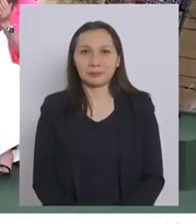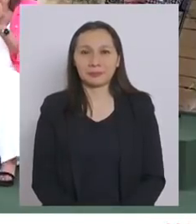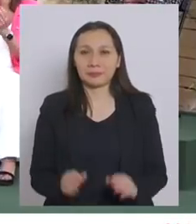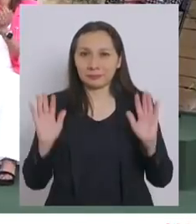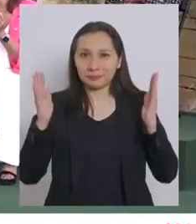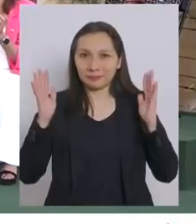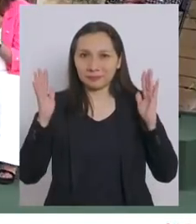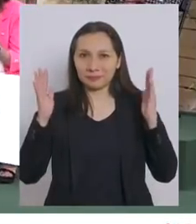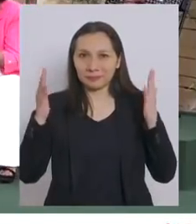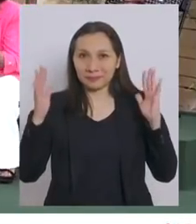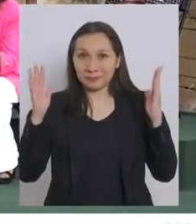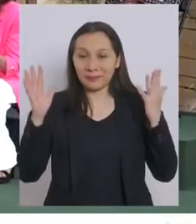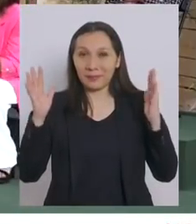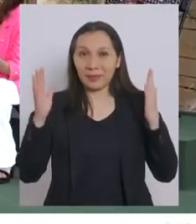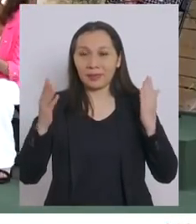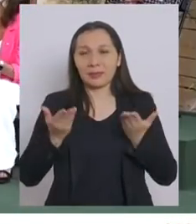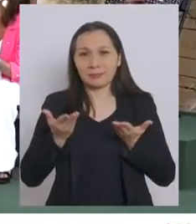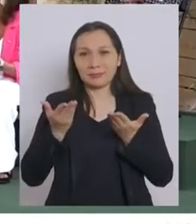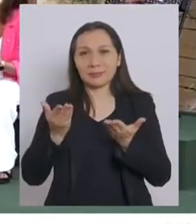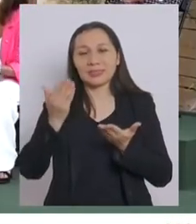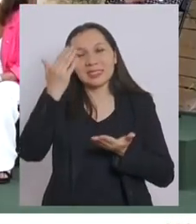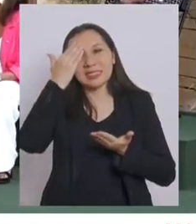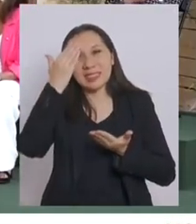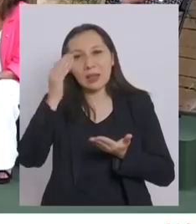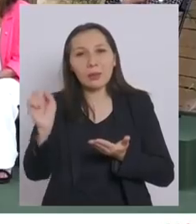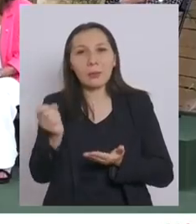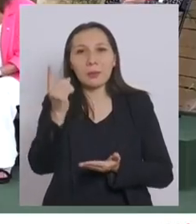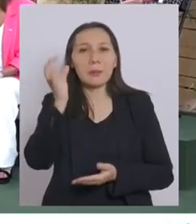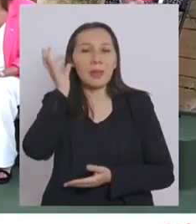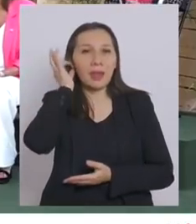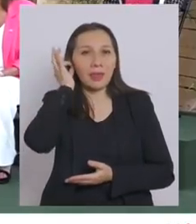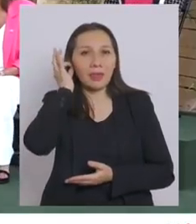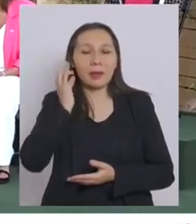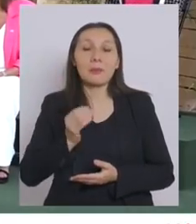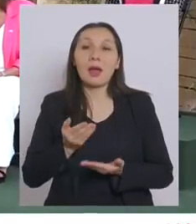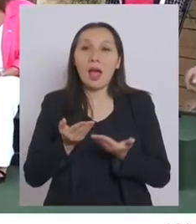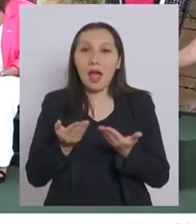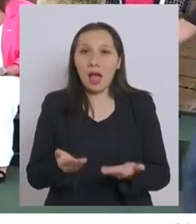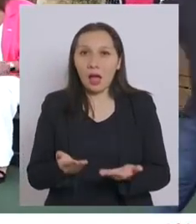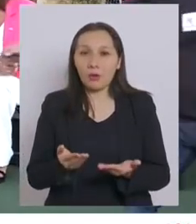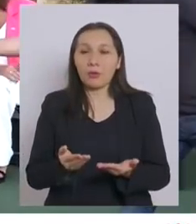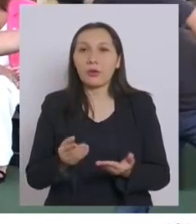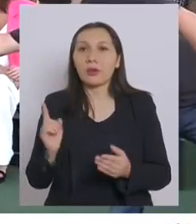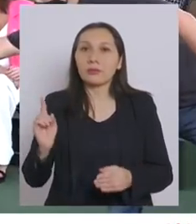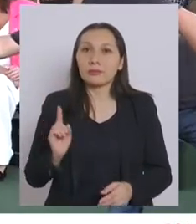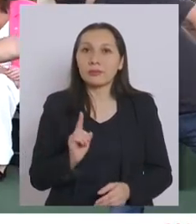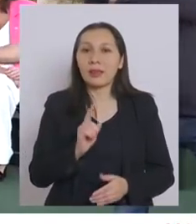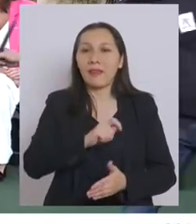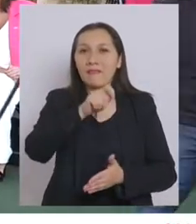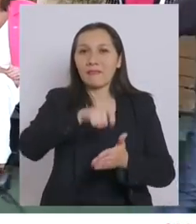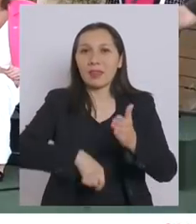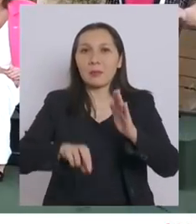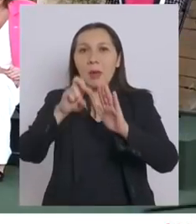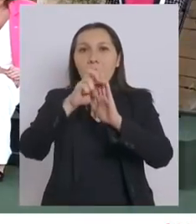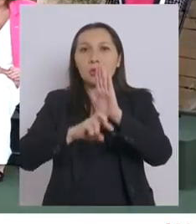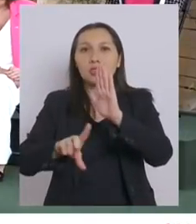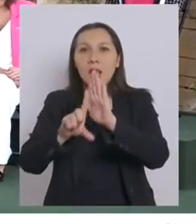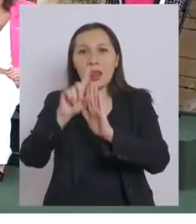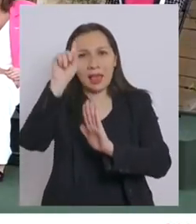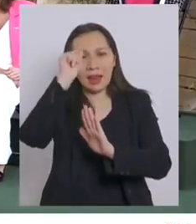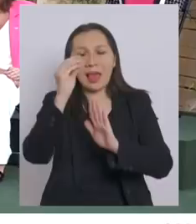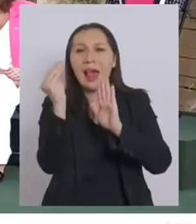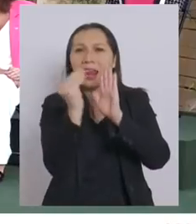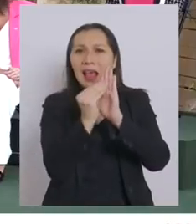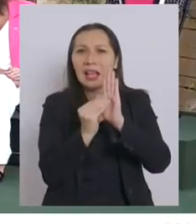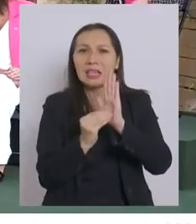Con este fuerte aplauso agradecemos el saludo de la primera dama. A continuación daremos paso a la firma del proyecto de ley que crea el